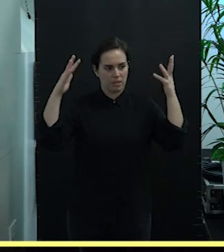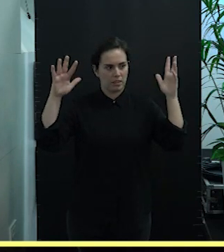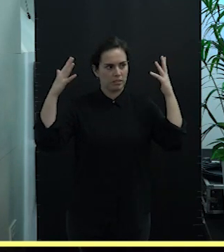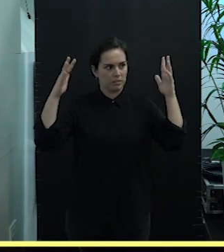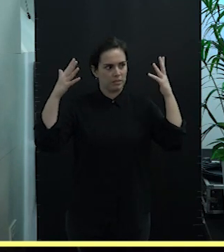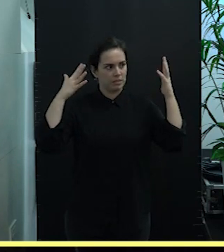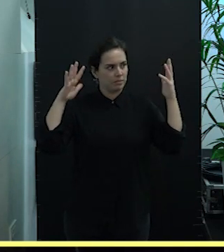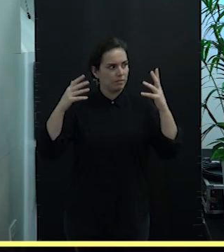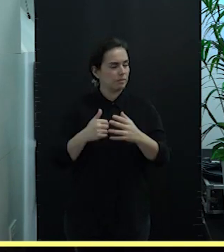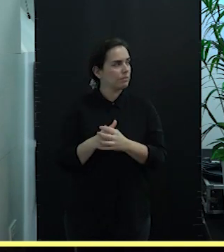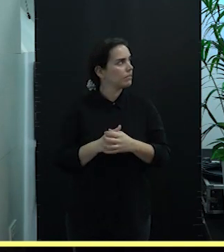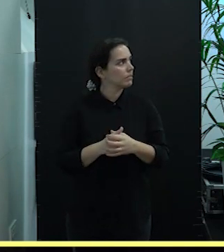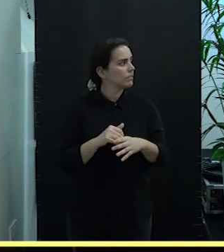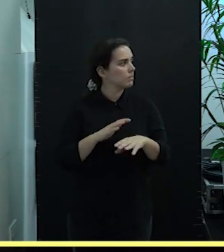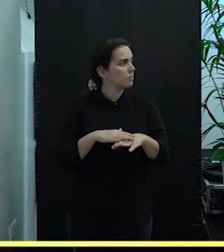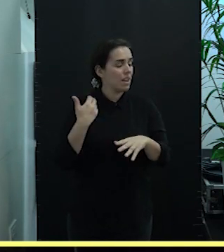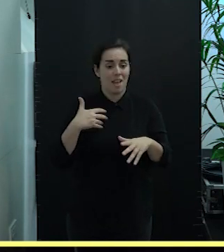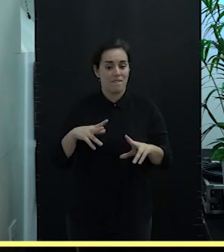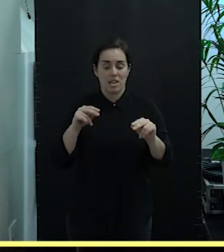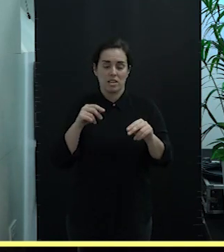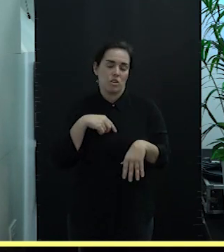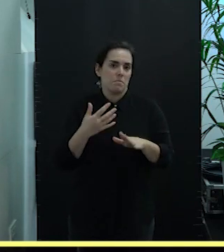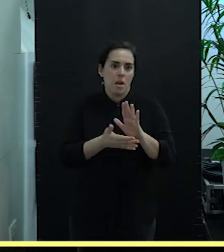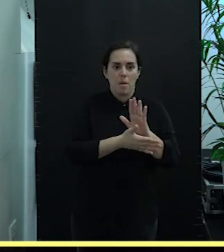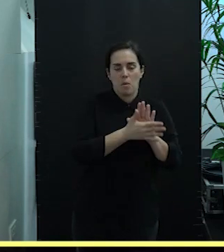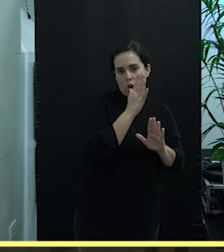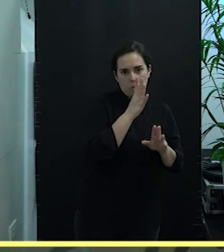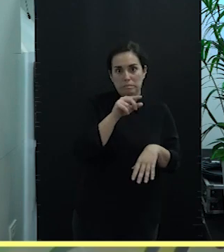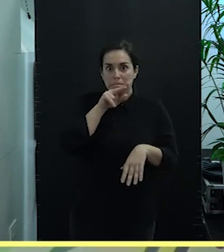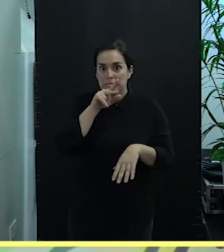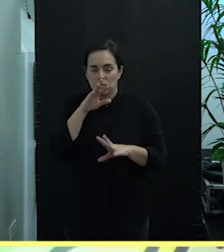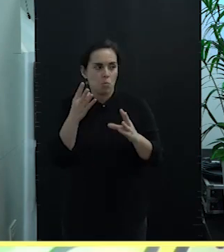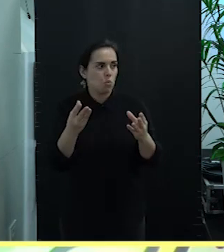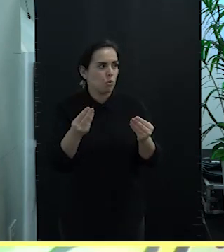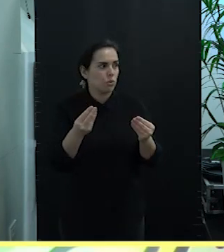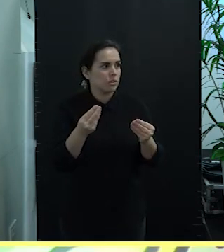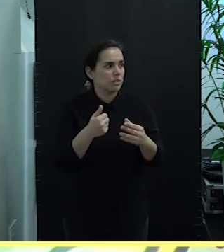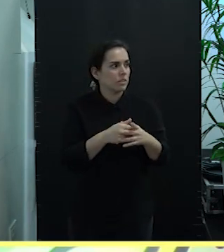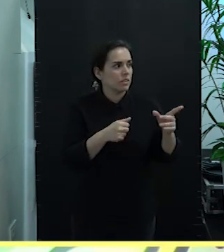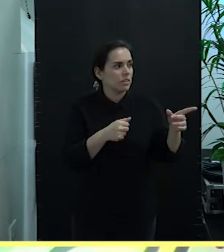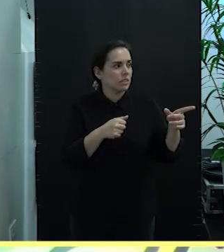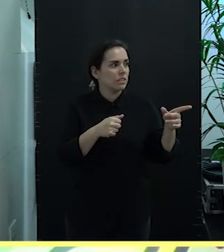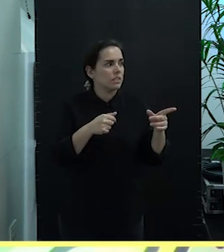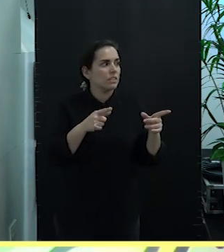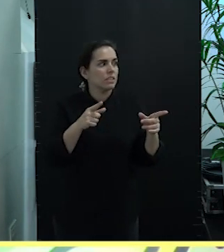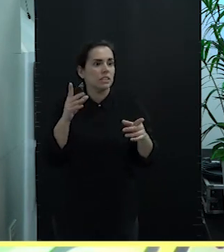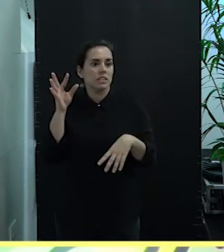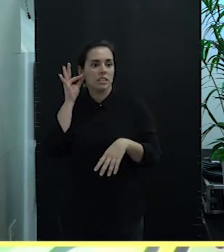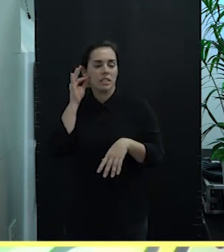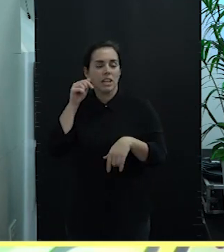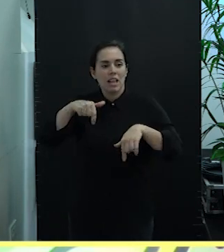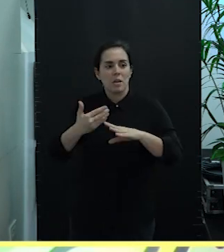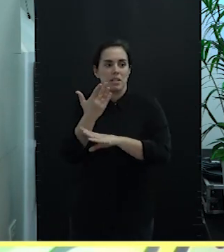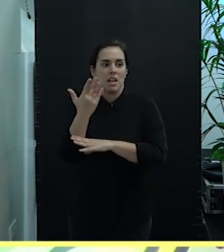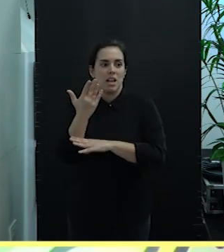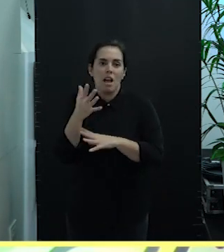Y para terminar que ya me voy que hablo mucho tengo aquí esta guapa muchacha que se quedó con las ganas de hablar esta mañana o esta hace un